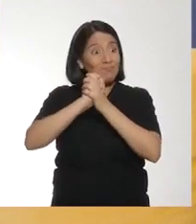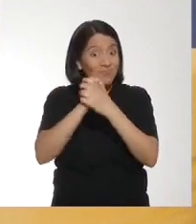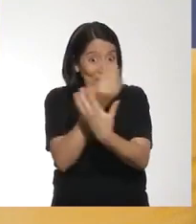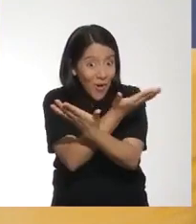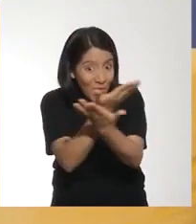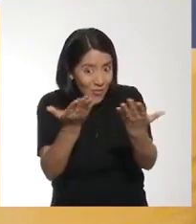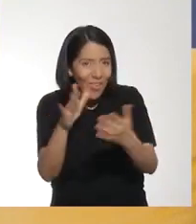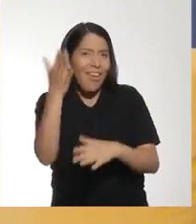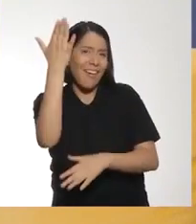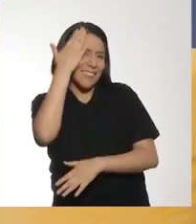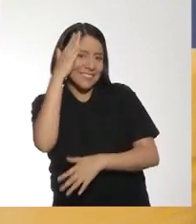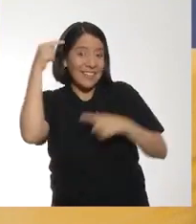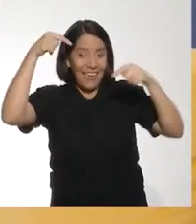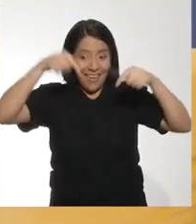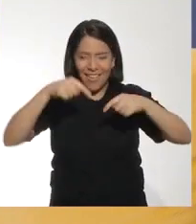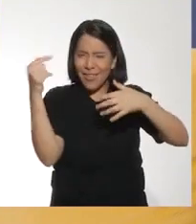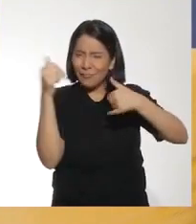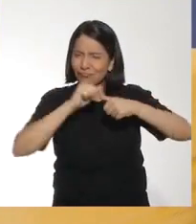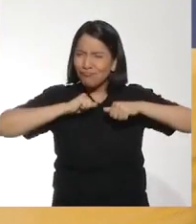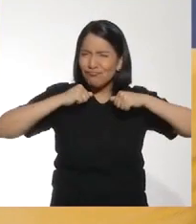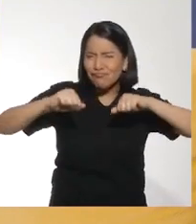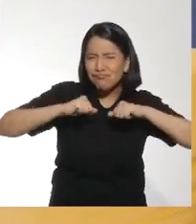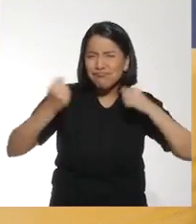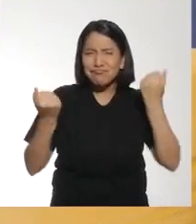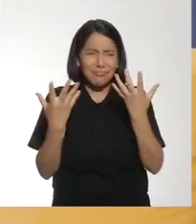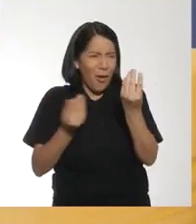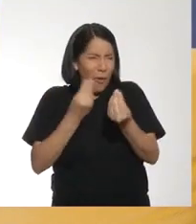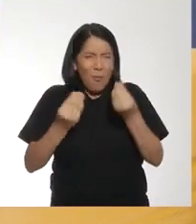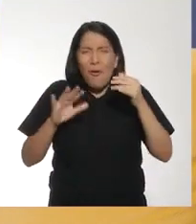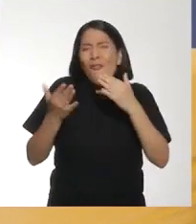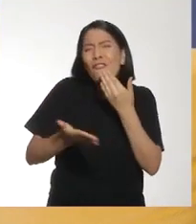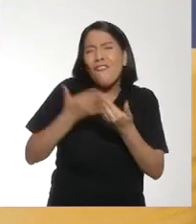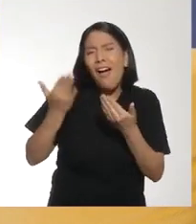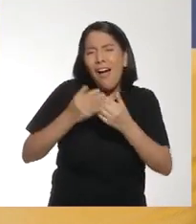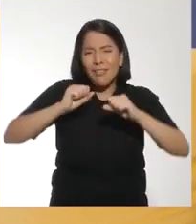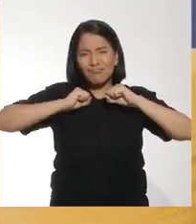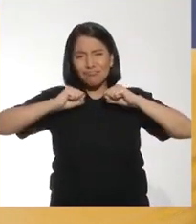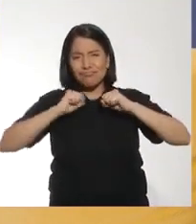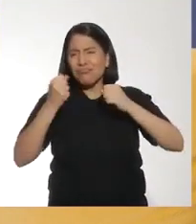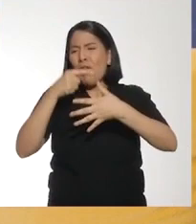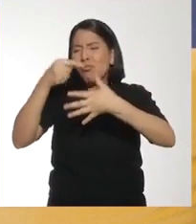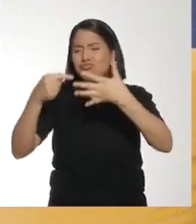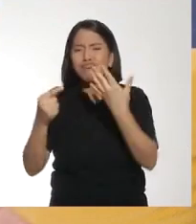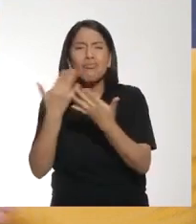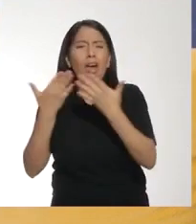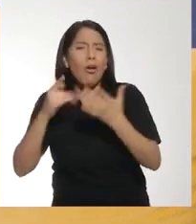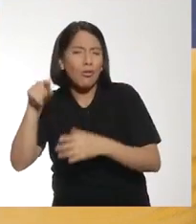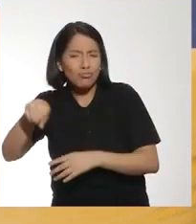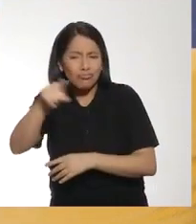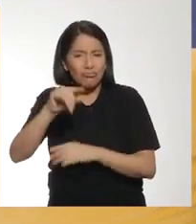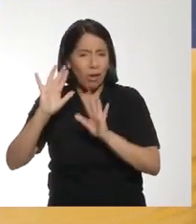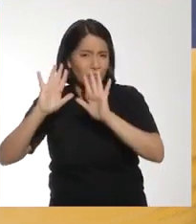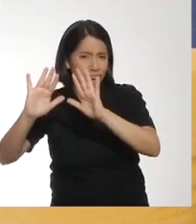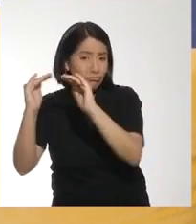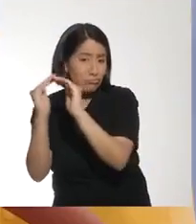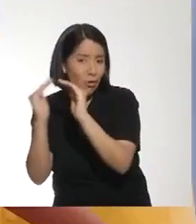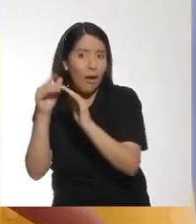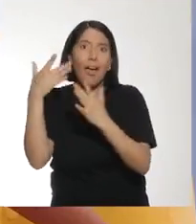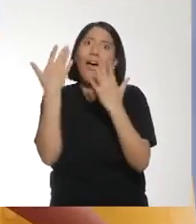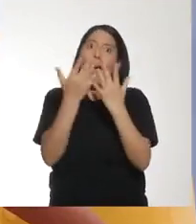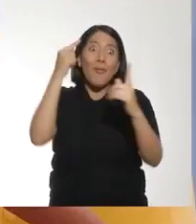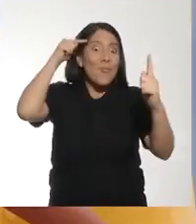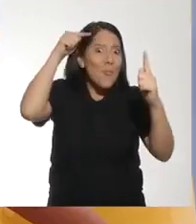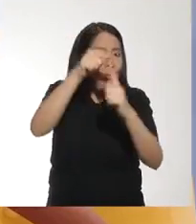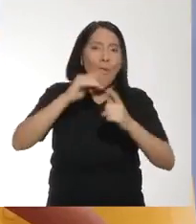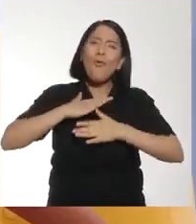Y bueno Amigos y amigas Ustedes ya lo saben Estas actividades Son muy sencillas Y pueden hacerlas en casa Con los materiales que tengan Y disfrutar con la familia